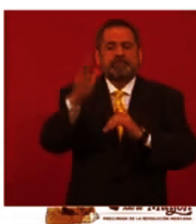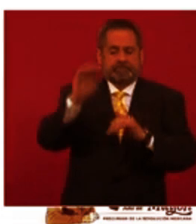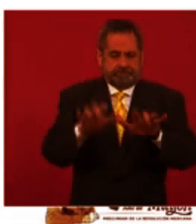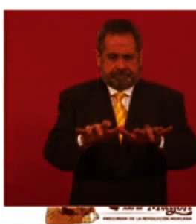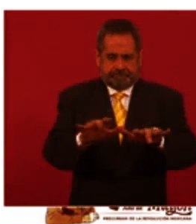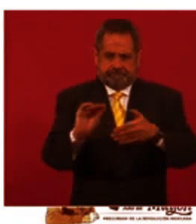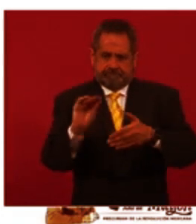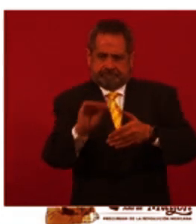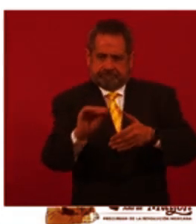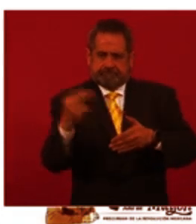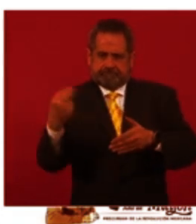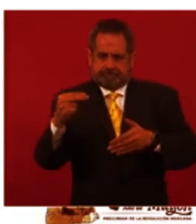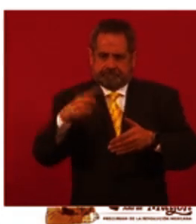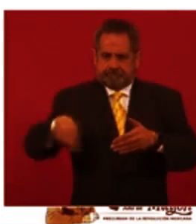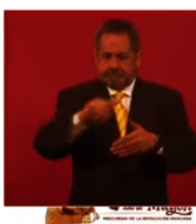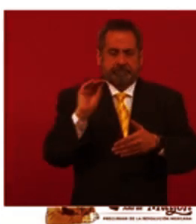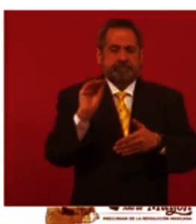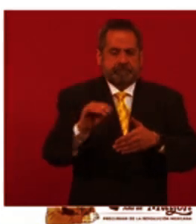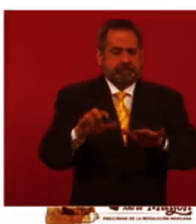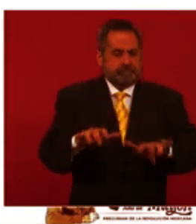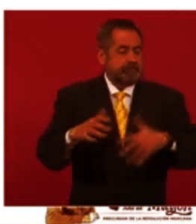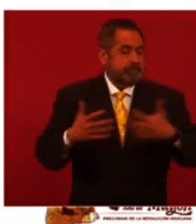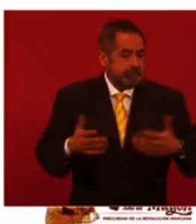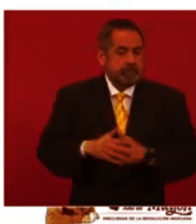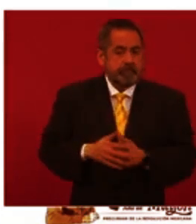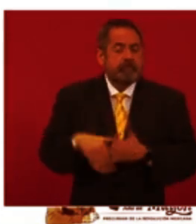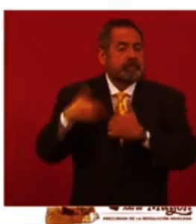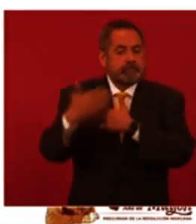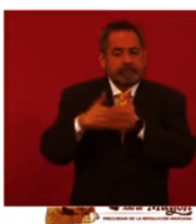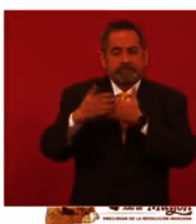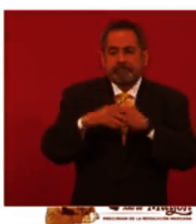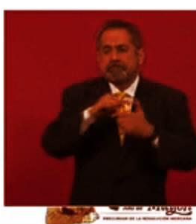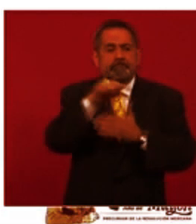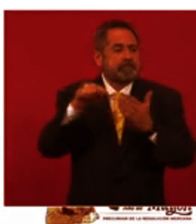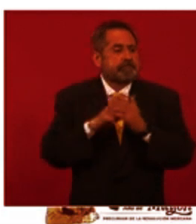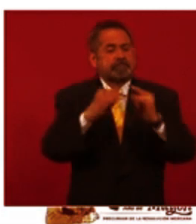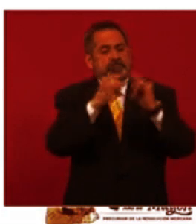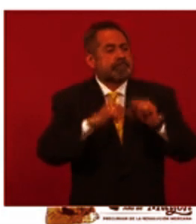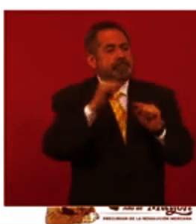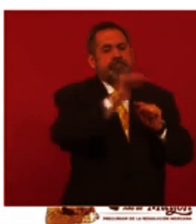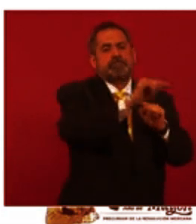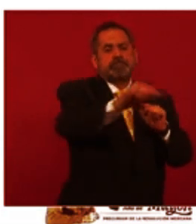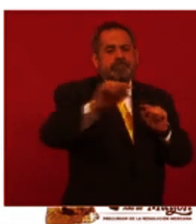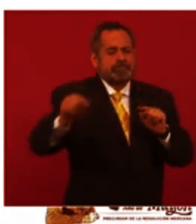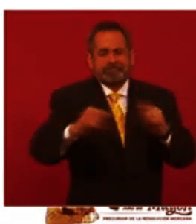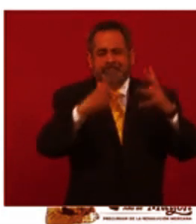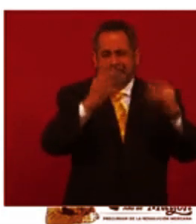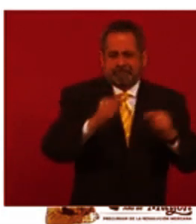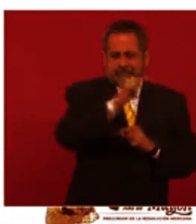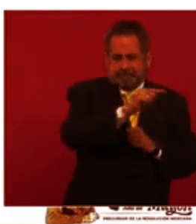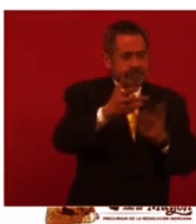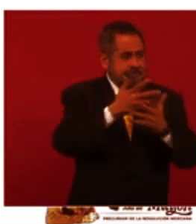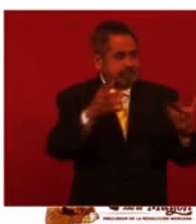estaremos ya poniendo en los puestos de vacunación, en macro puestos, en puestos